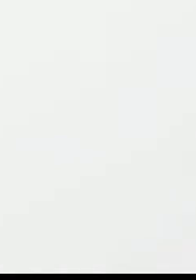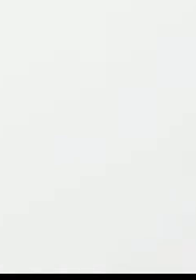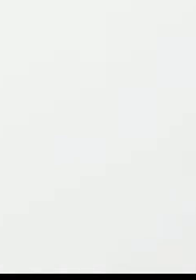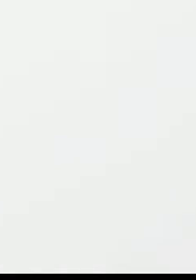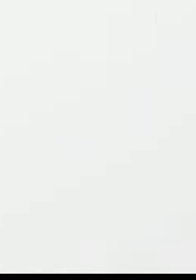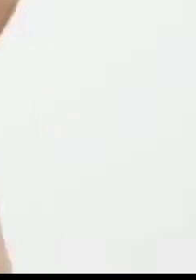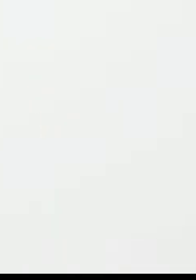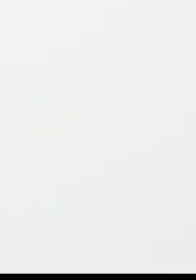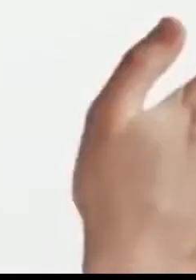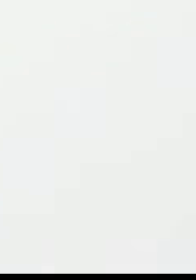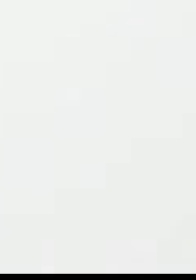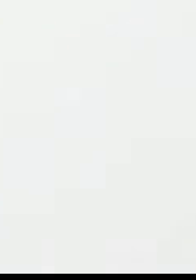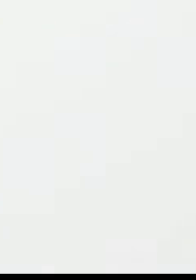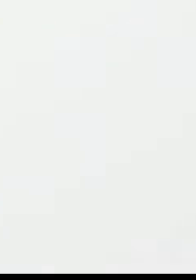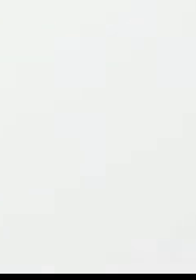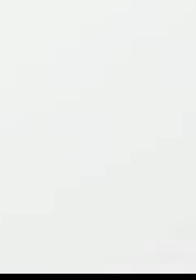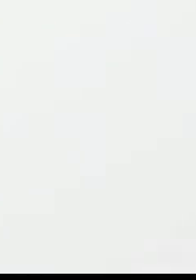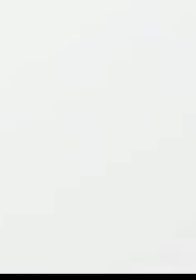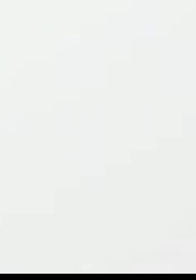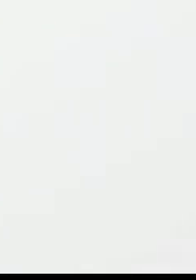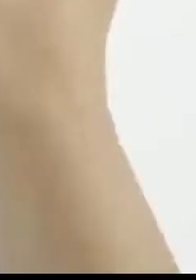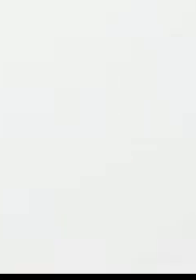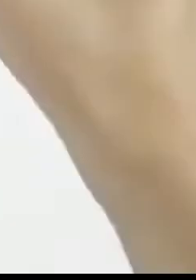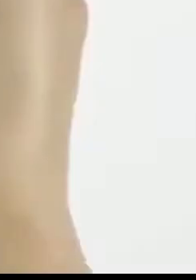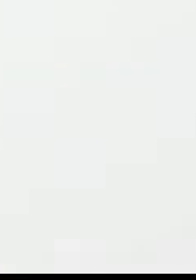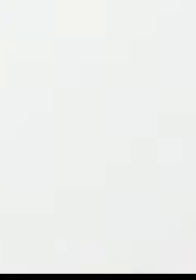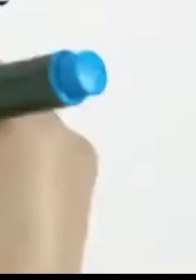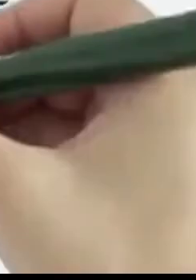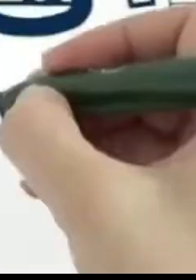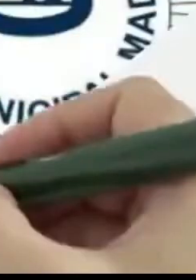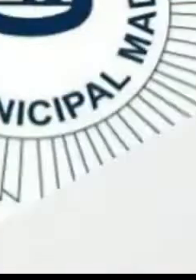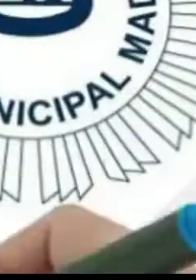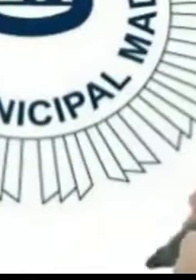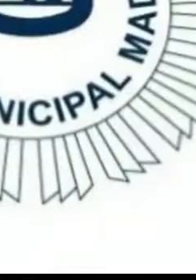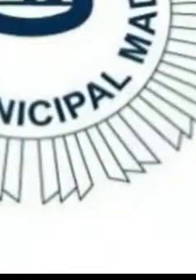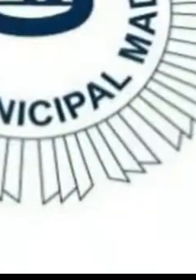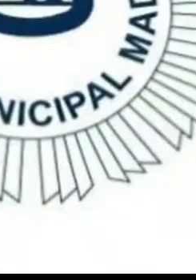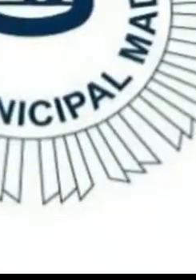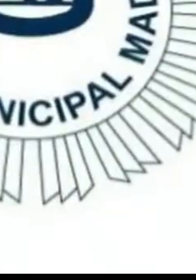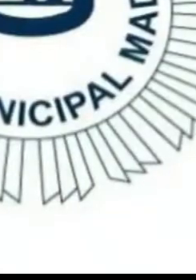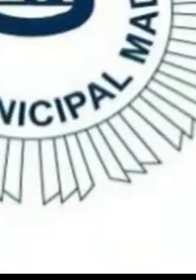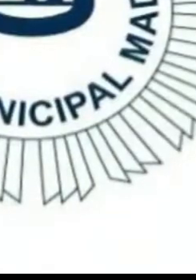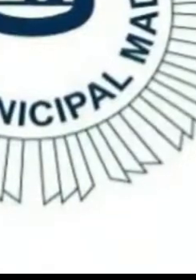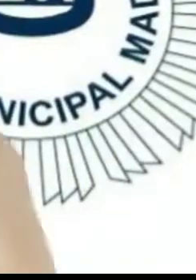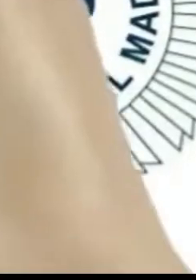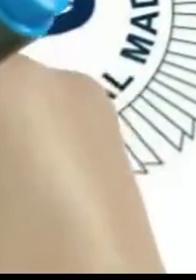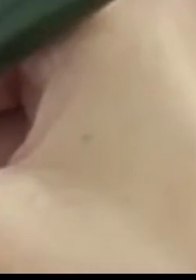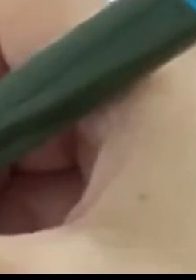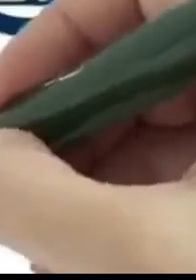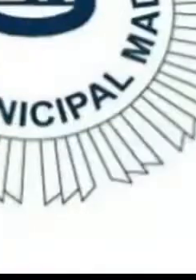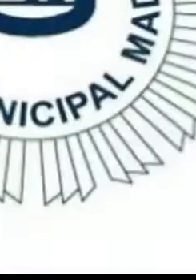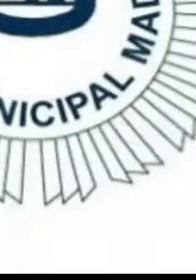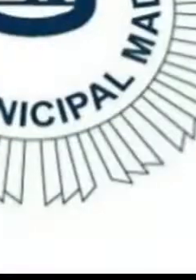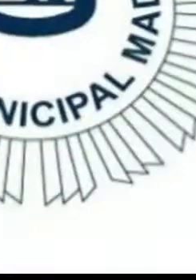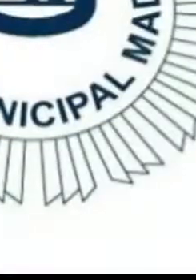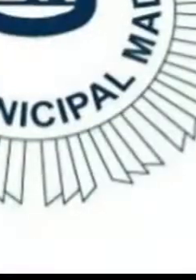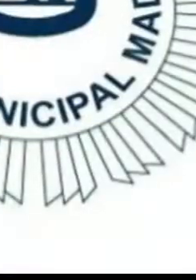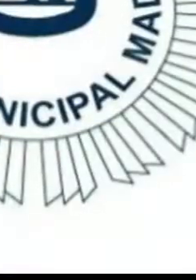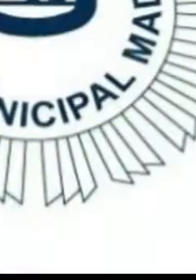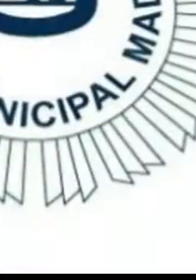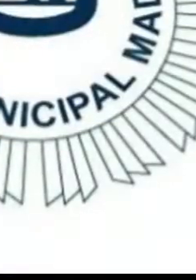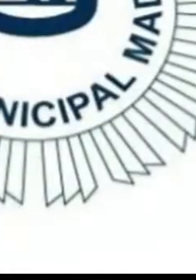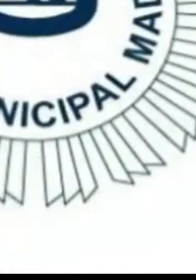espectáculos públicos. Después de meses de trabajo, se desarrollaron diferentes acciones. Se crearon instrucciones